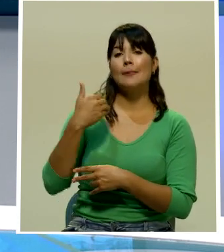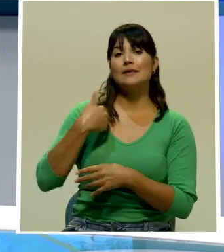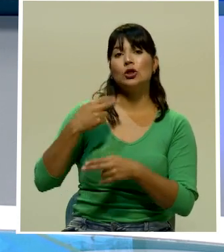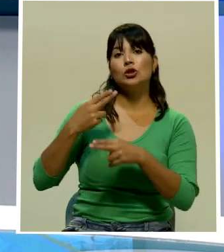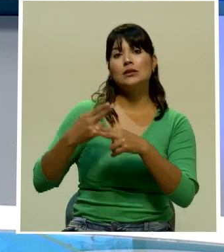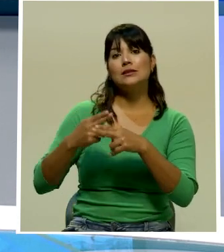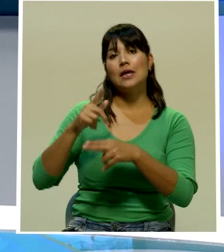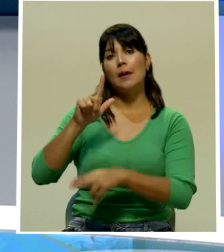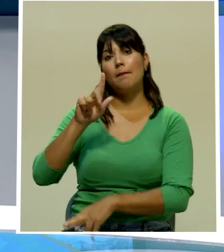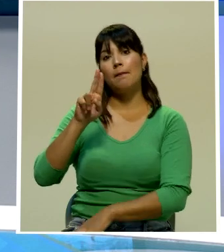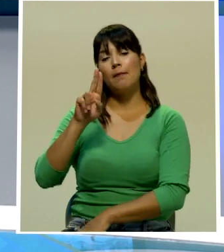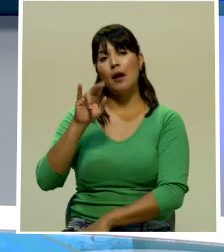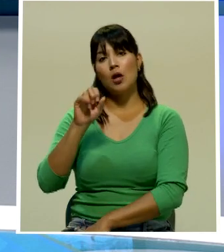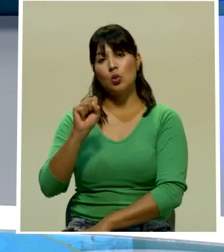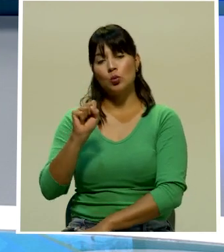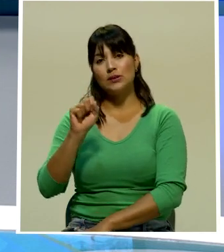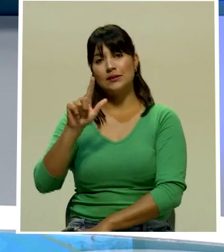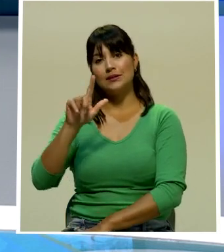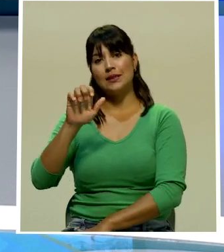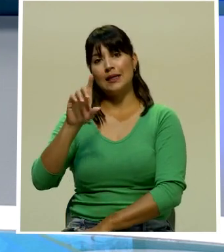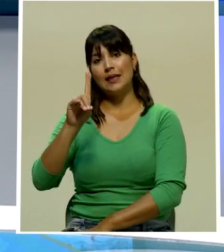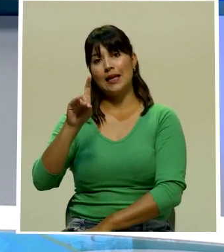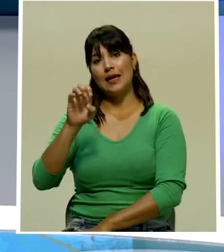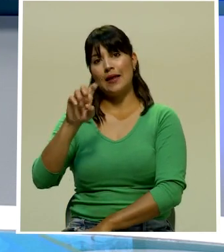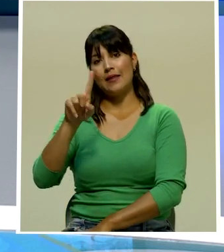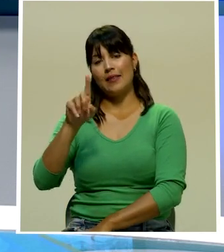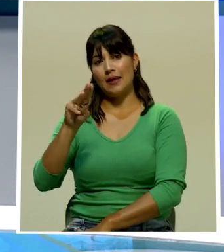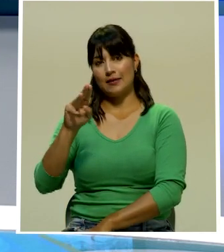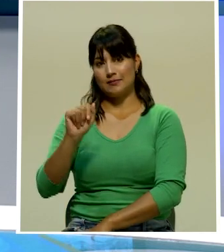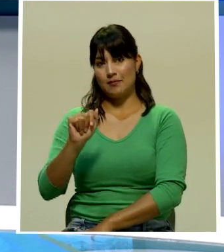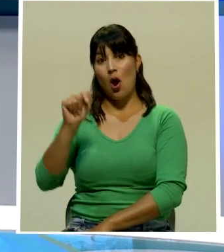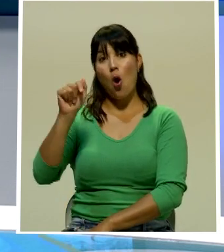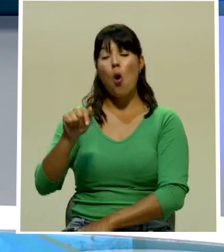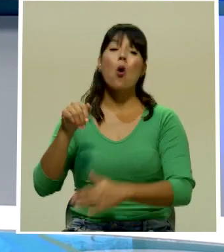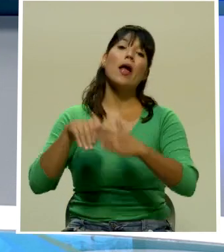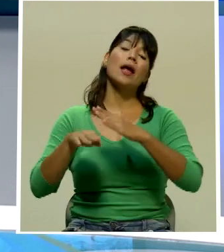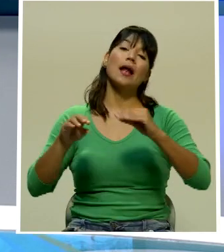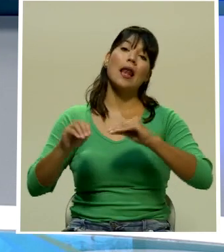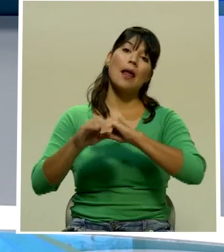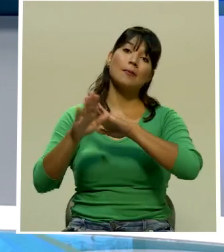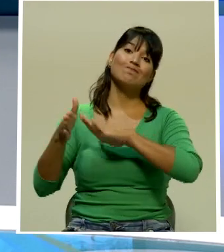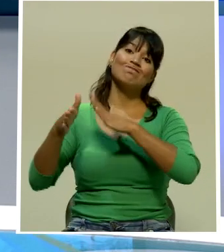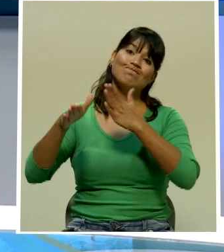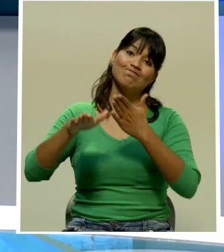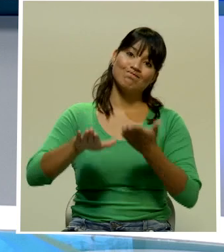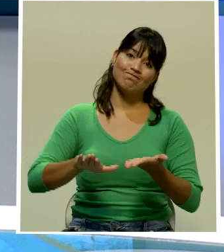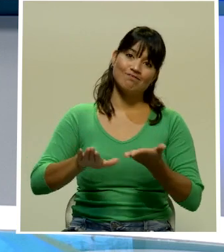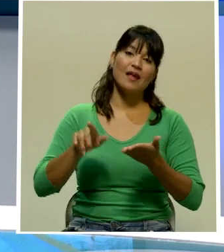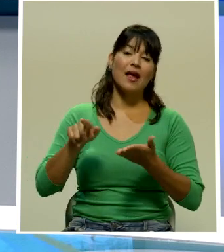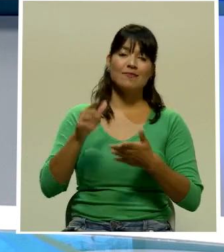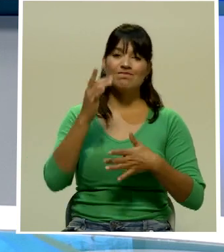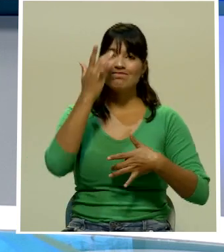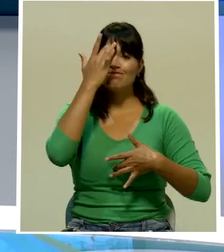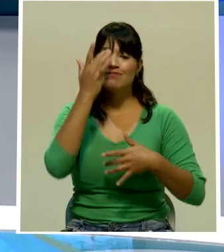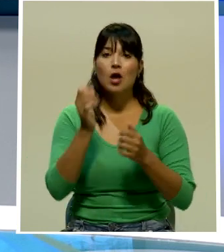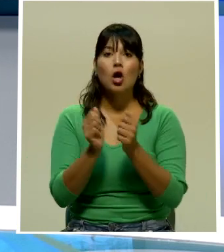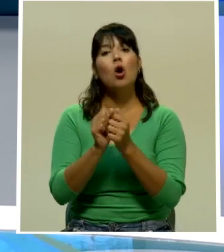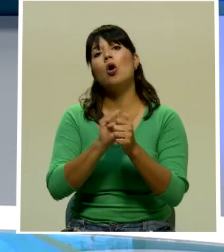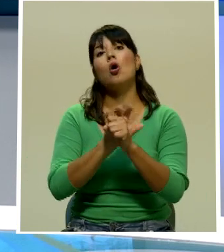quien falleció hoy por la mañana luego de perder una larga batalla en contra del COVID-19.